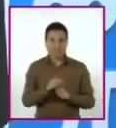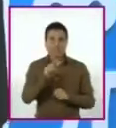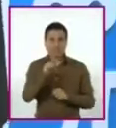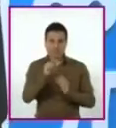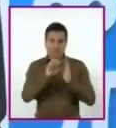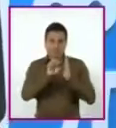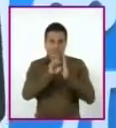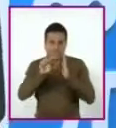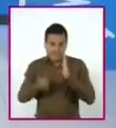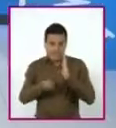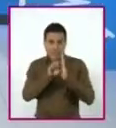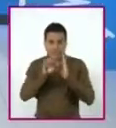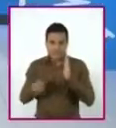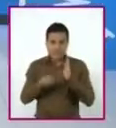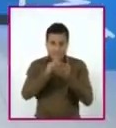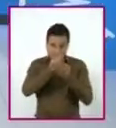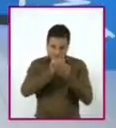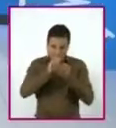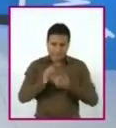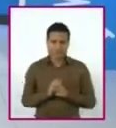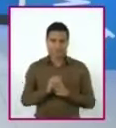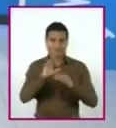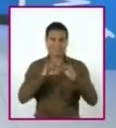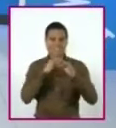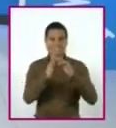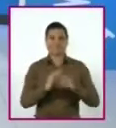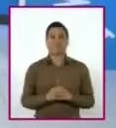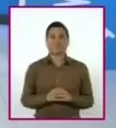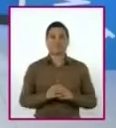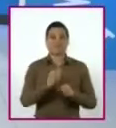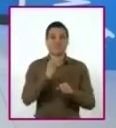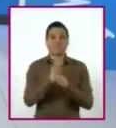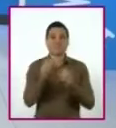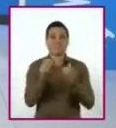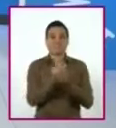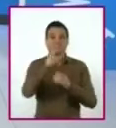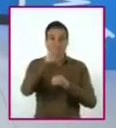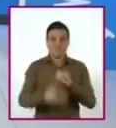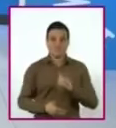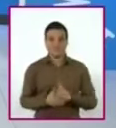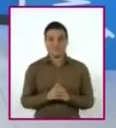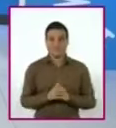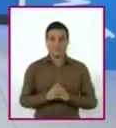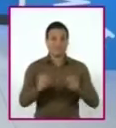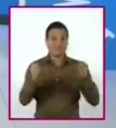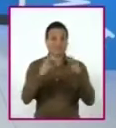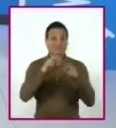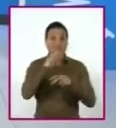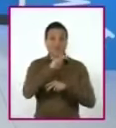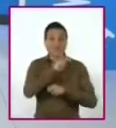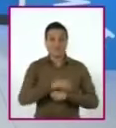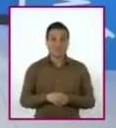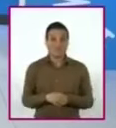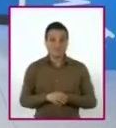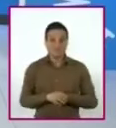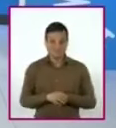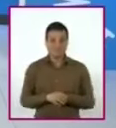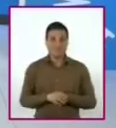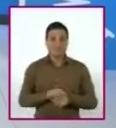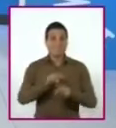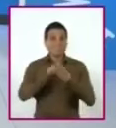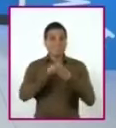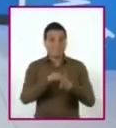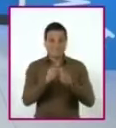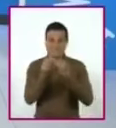propuestos en él. ¡Listo! Por el momento terminamos. Pronto nos veremos por aquí para continuar